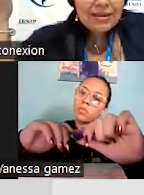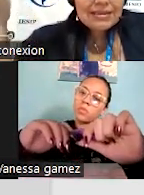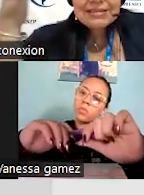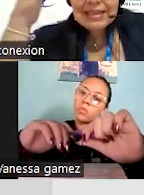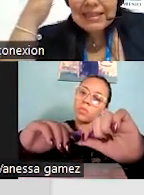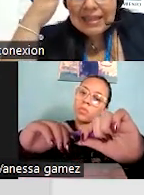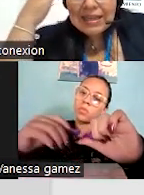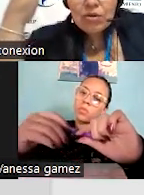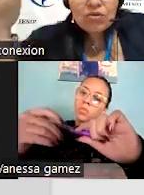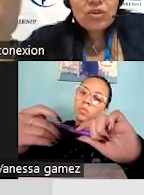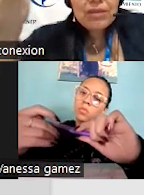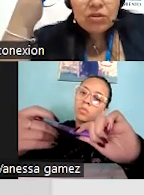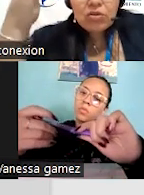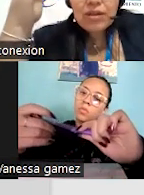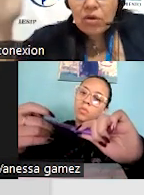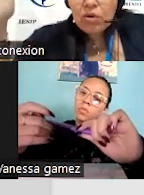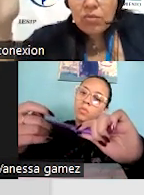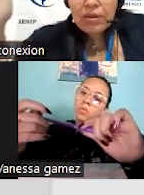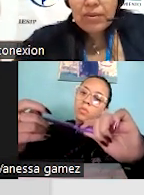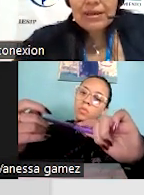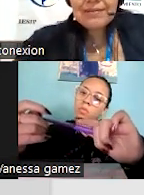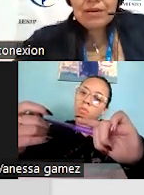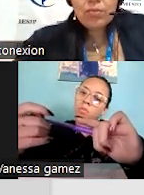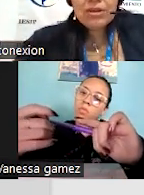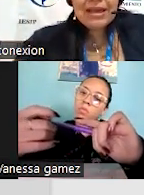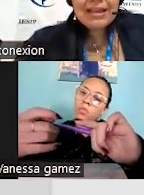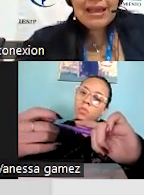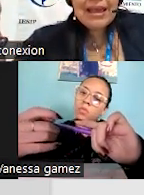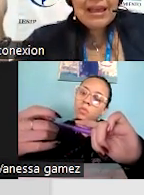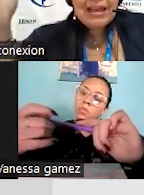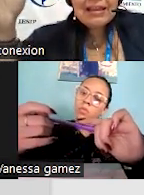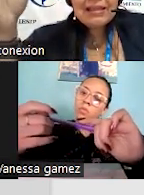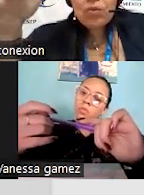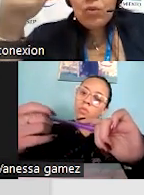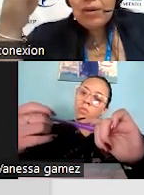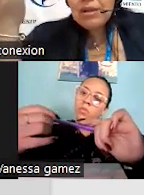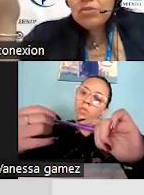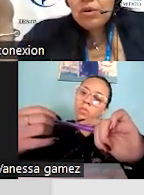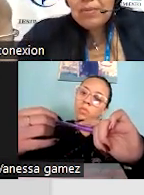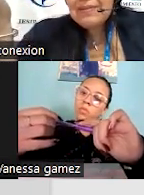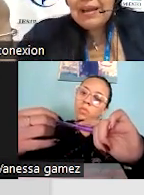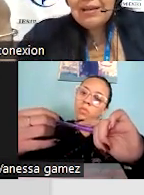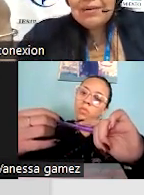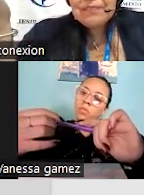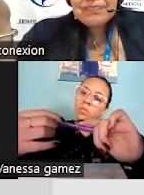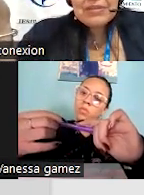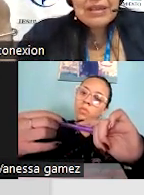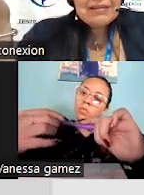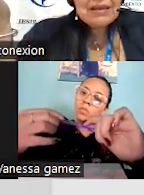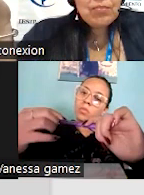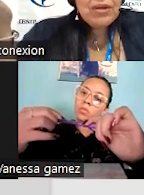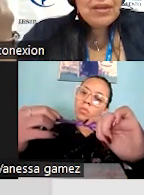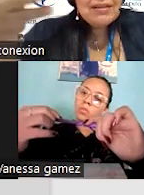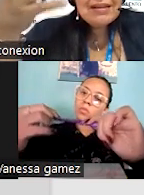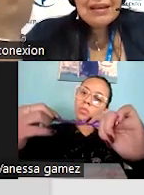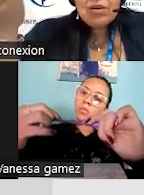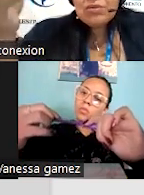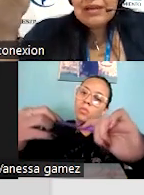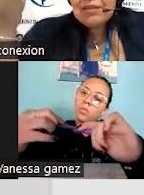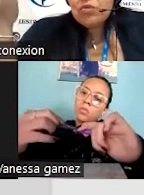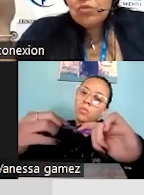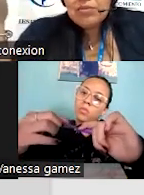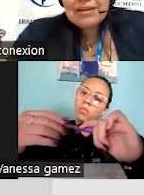laboral ya tienen conocimientos de cómo deben hacerlo. Porque es que un evento especial pueden